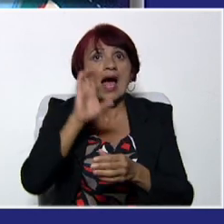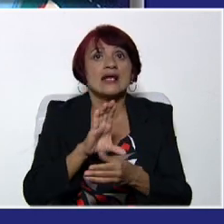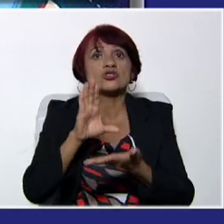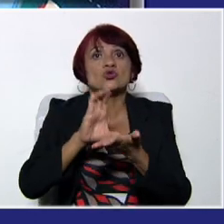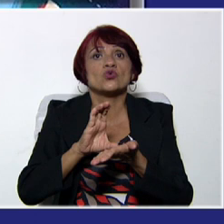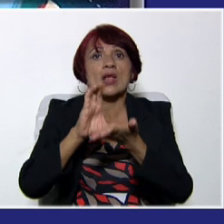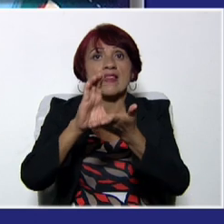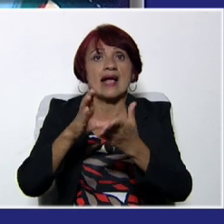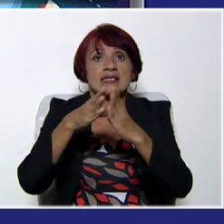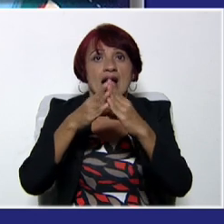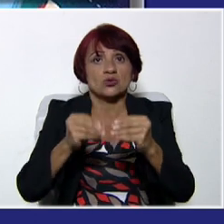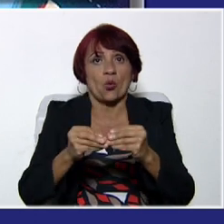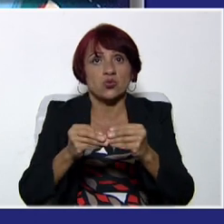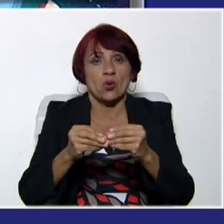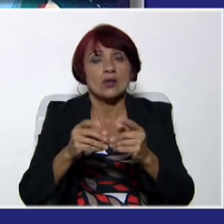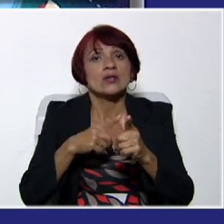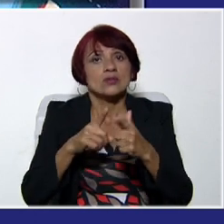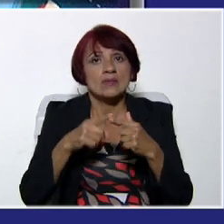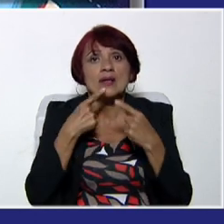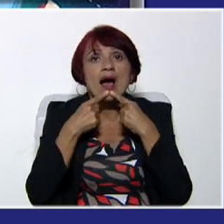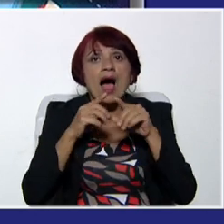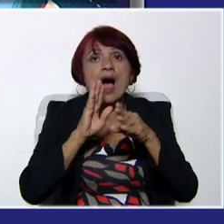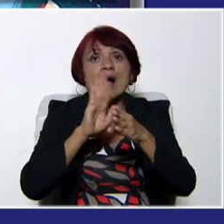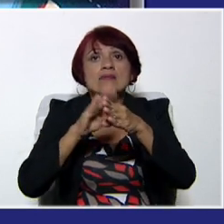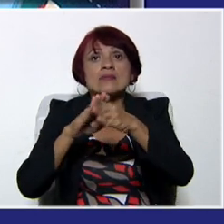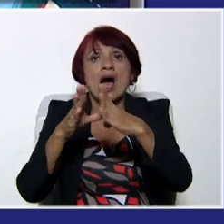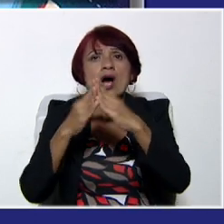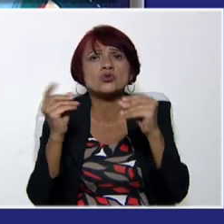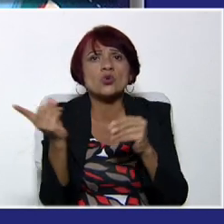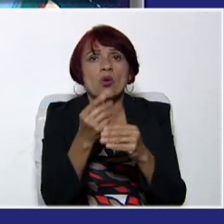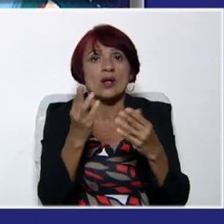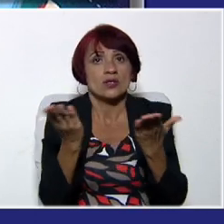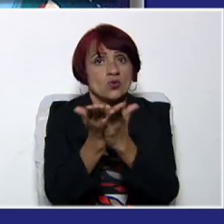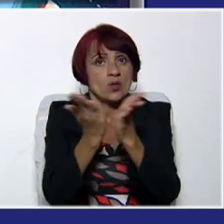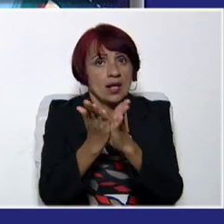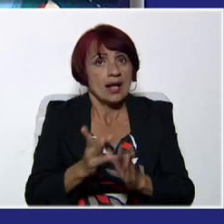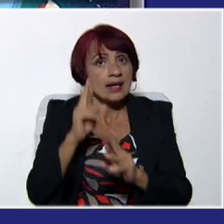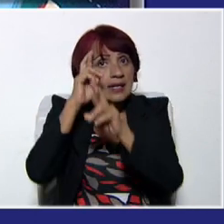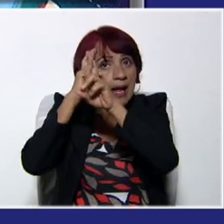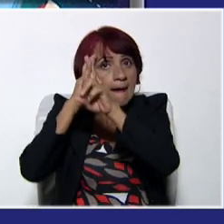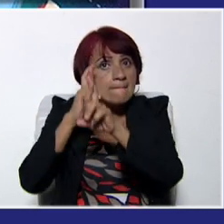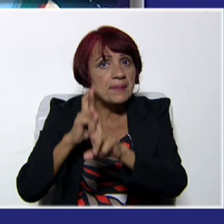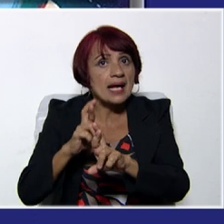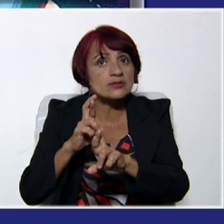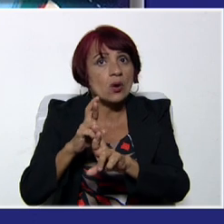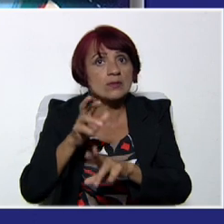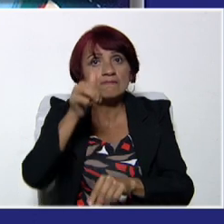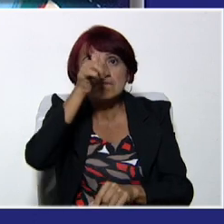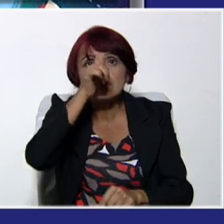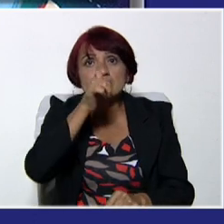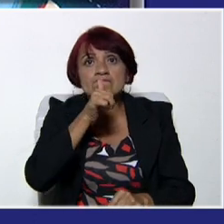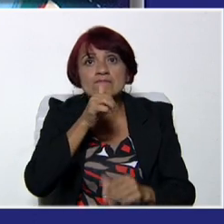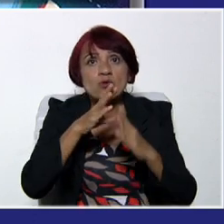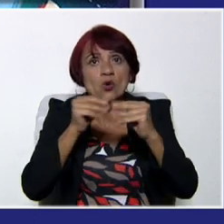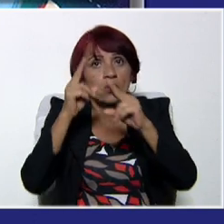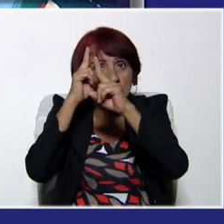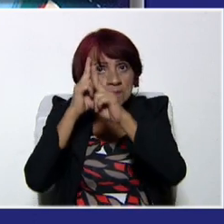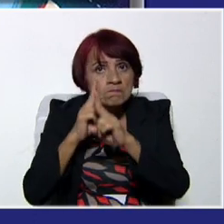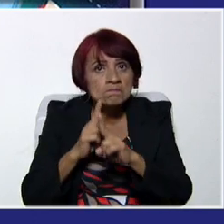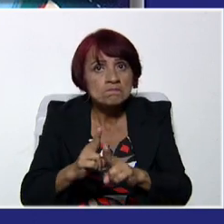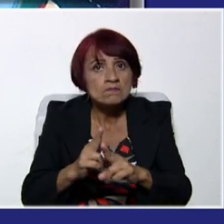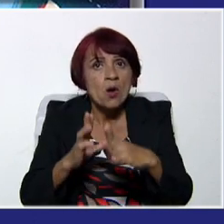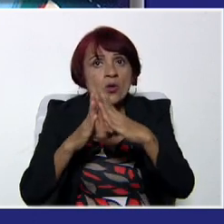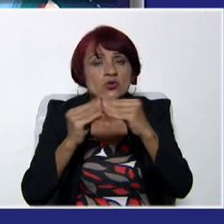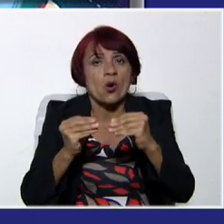Lo que yo siempre le digo a las estudiantes, respeto y tolerancia. Eso es un valor muy importante que nosotros